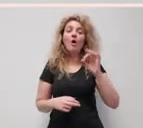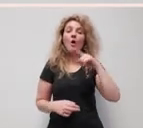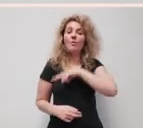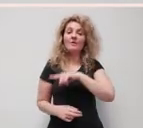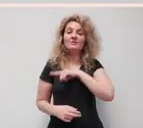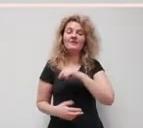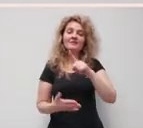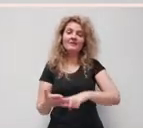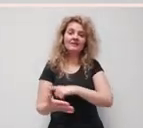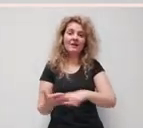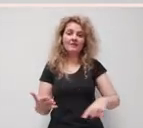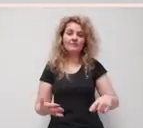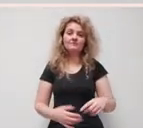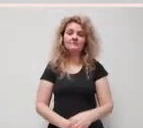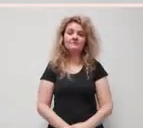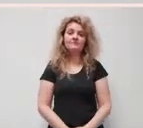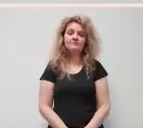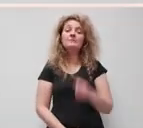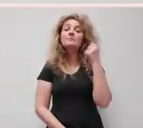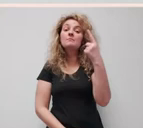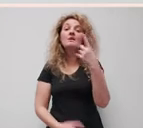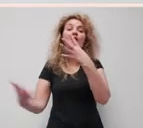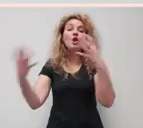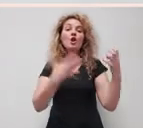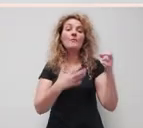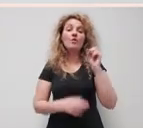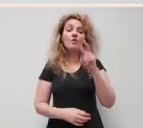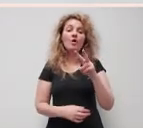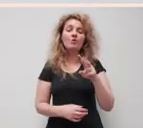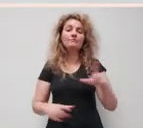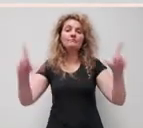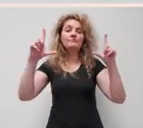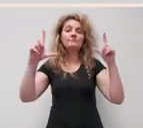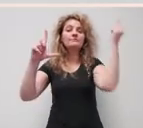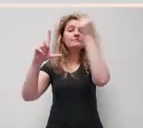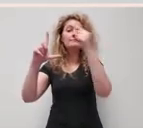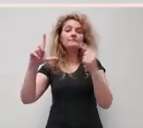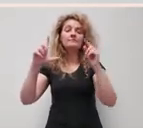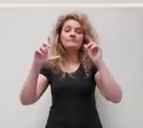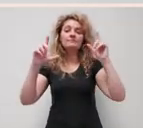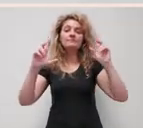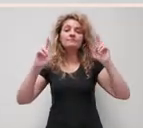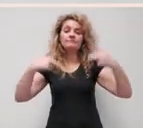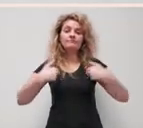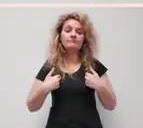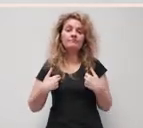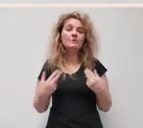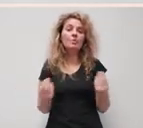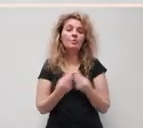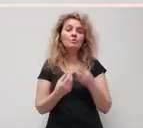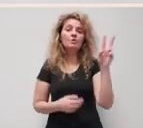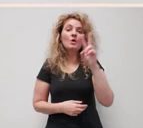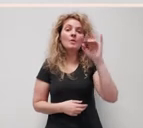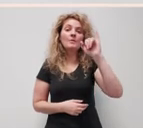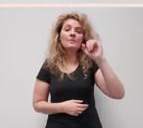En 1912 realiza outra autocaricatura na que xunto a Virxinia aparece un castelao que